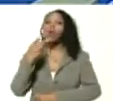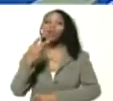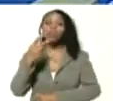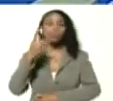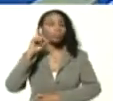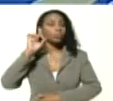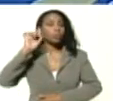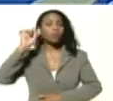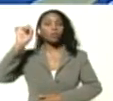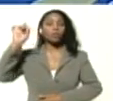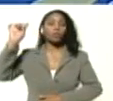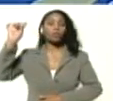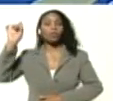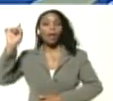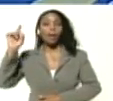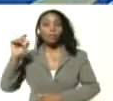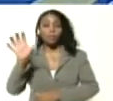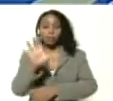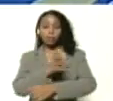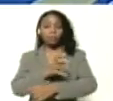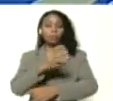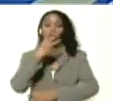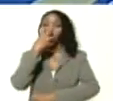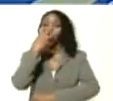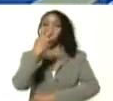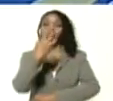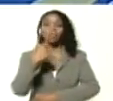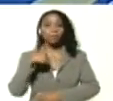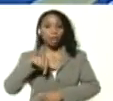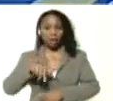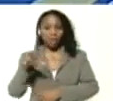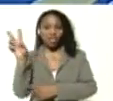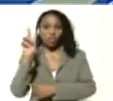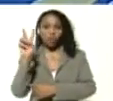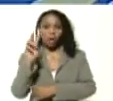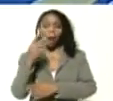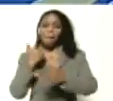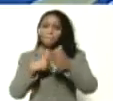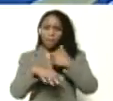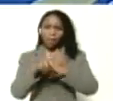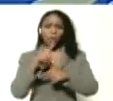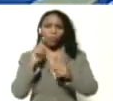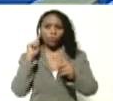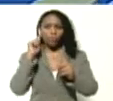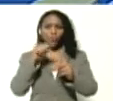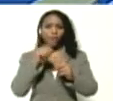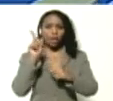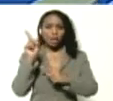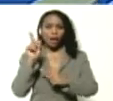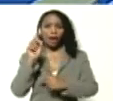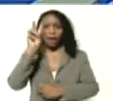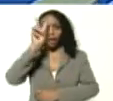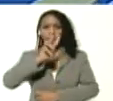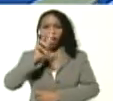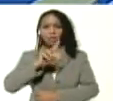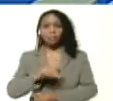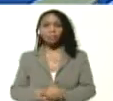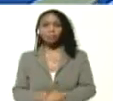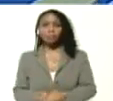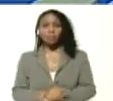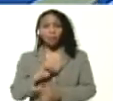de esa gran cantautora de Venezuela vámonos al Fray Pedro de Ágreda allá está la